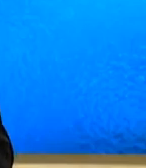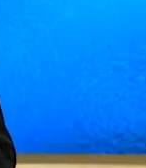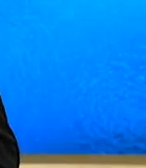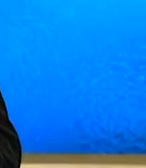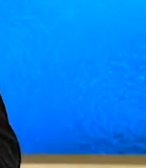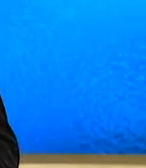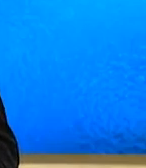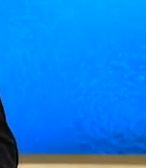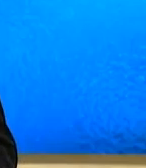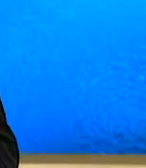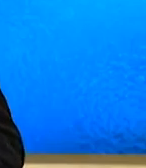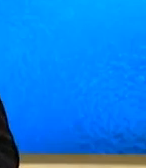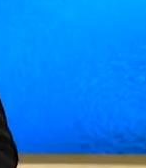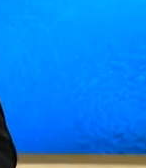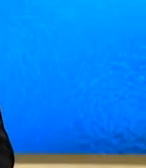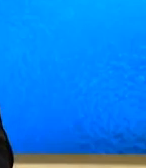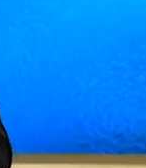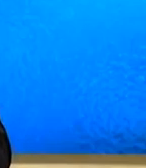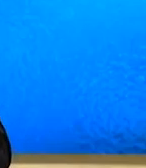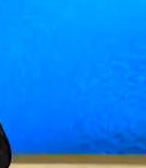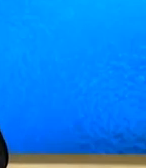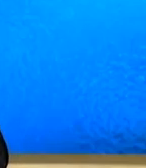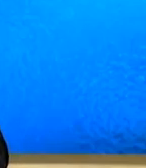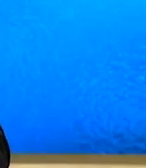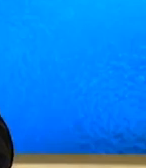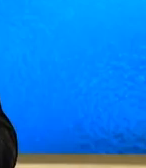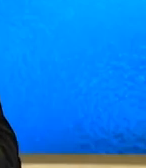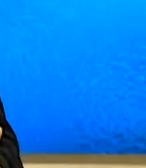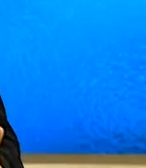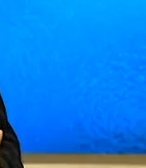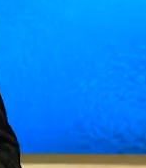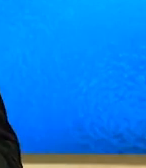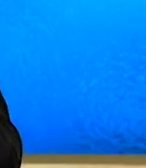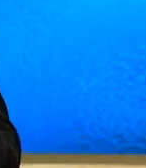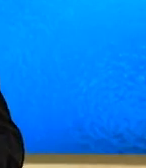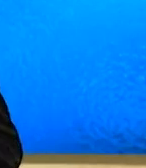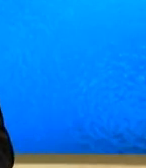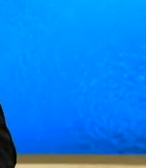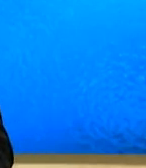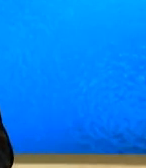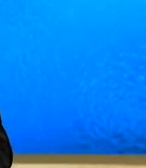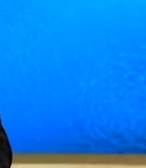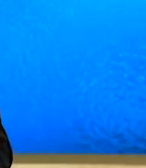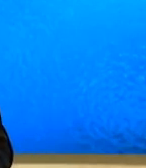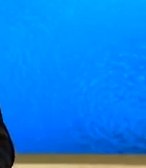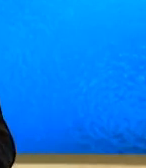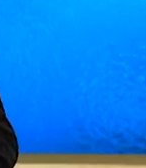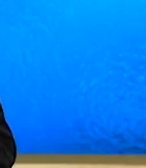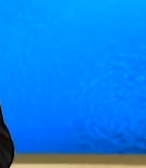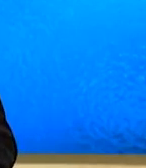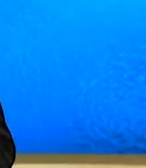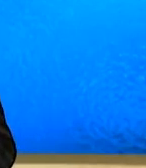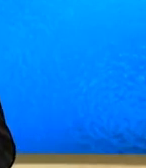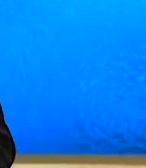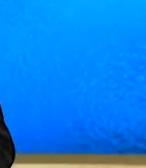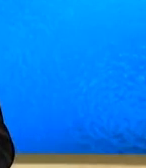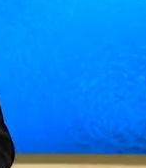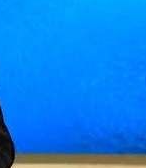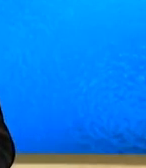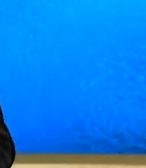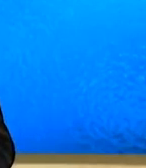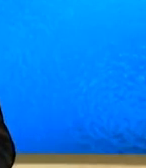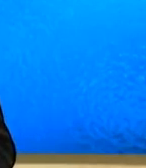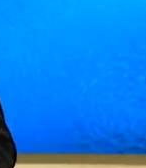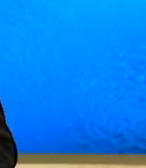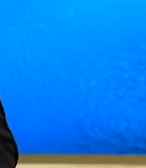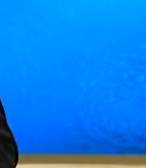ministros subsecretarios parlamentarios intendentes gobernadores jefes superiores de servicio y altos cargos de la